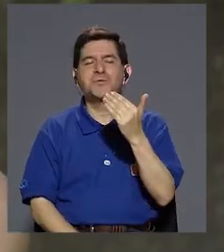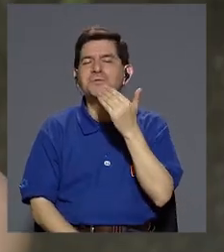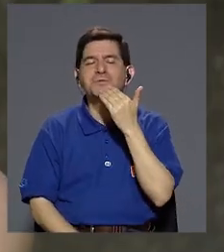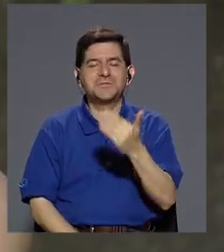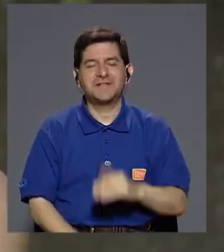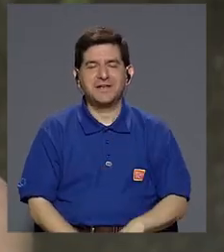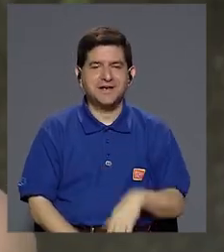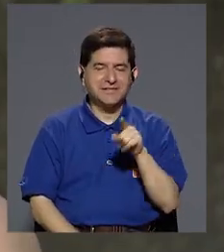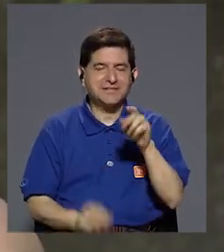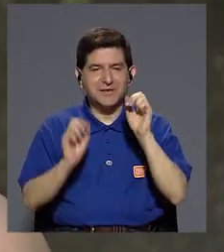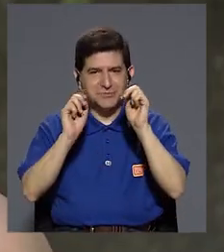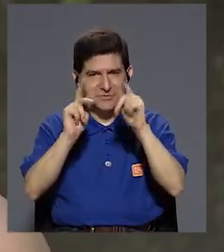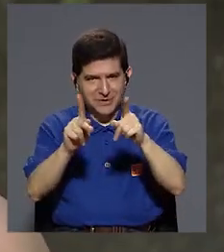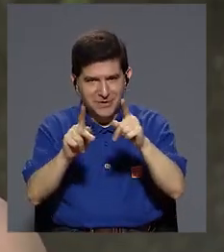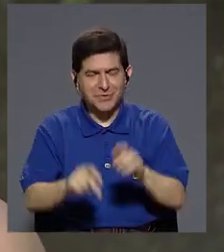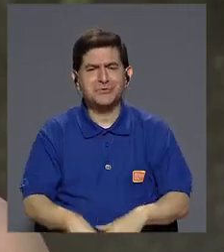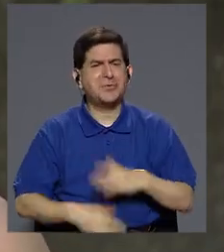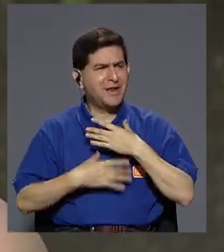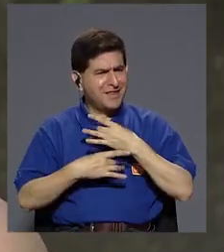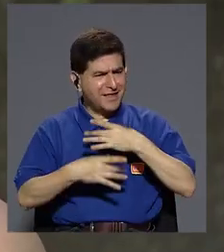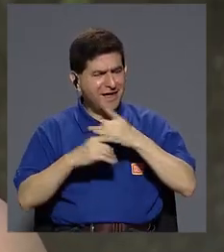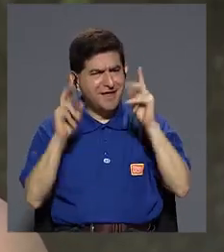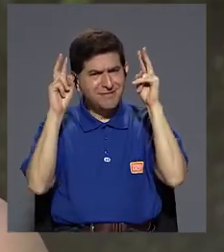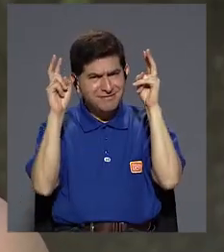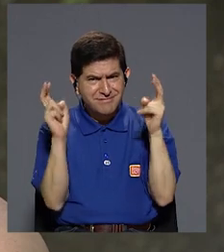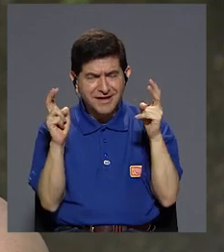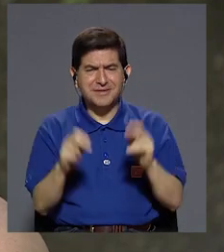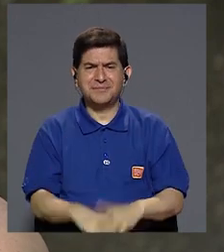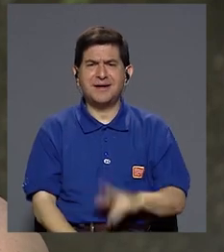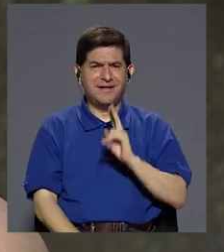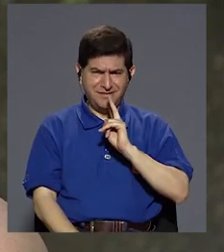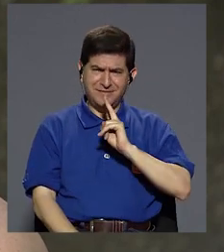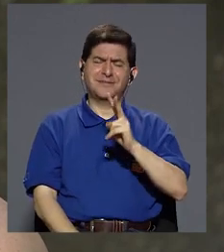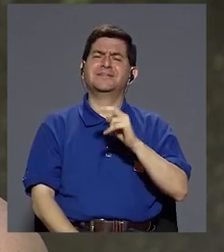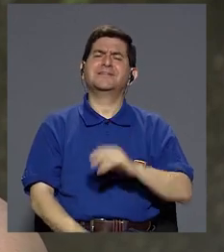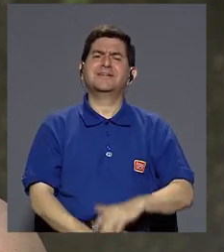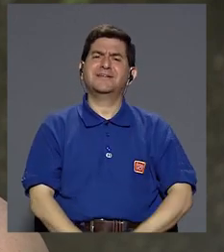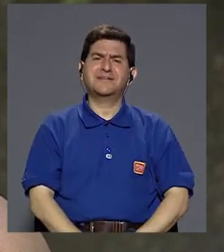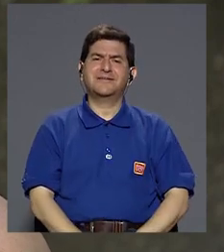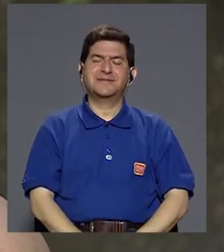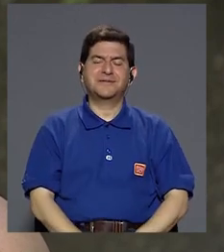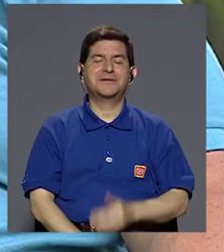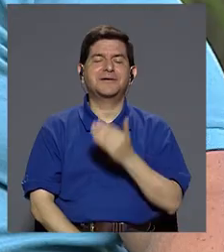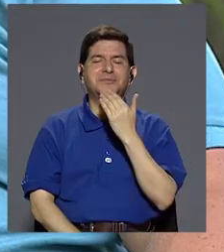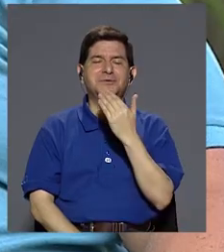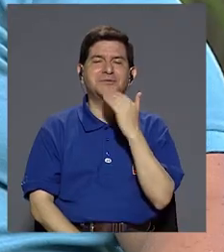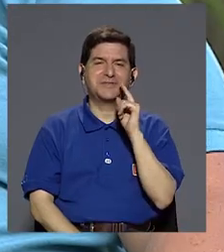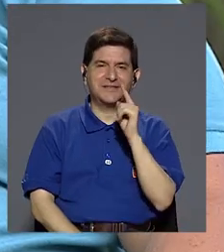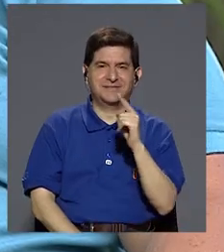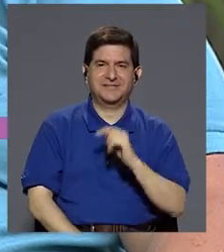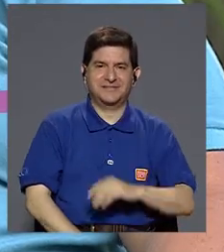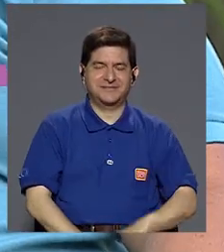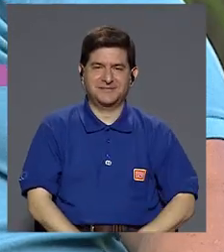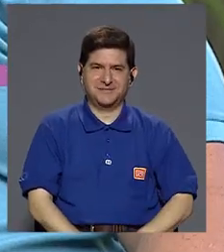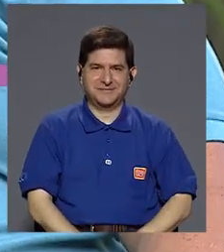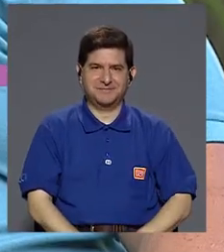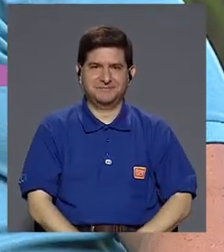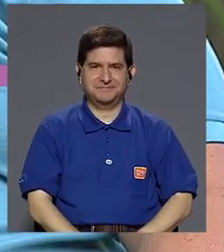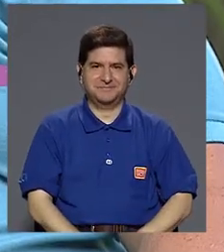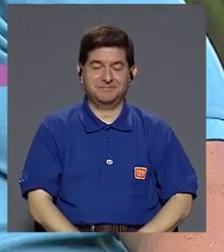agradecerte, Andrés, el espacio. Muy interesante el tema, realmente. Más bien, muchas gracias a ustedes.